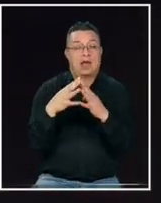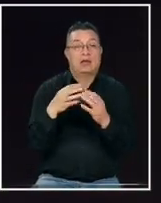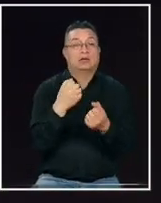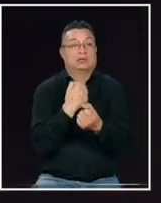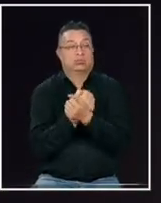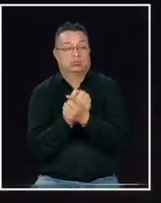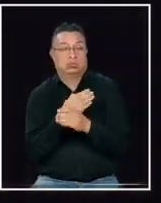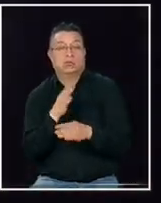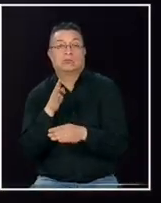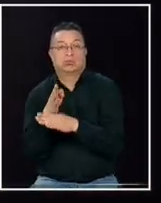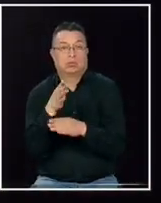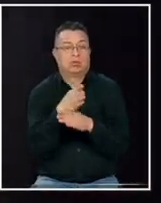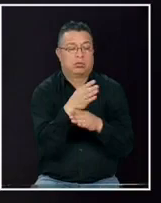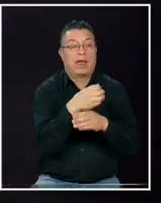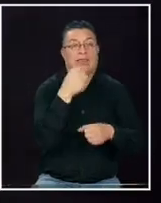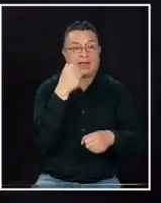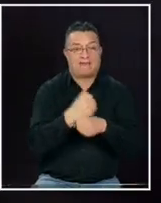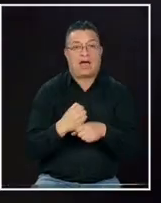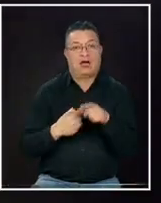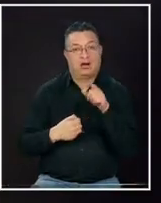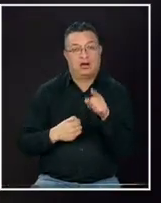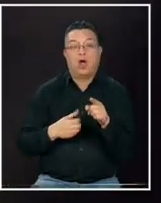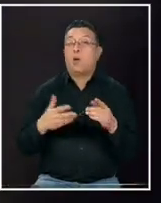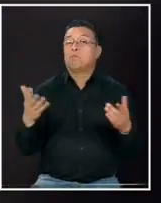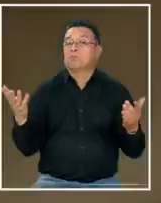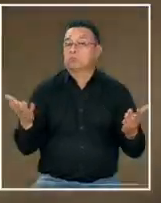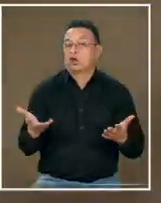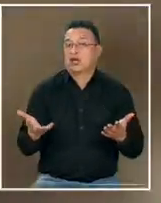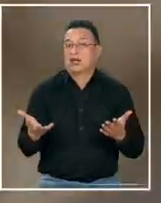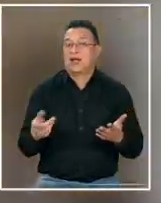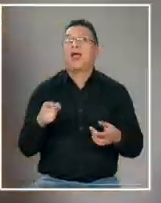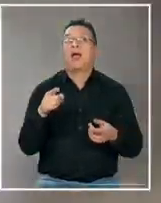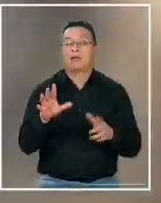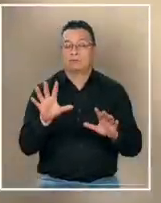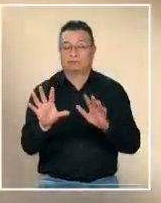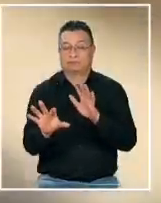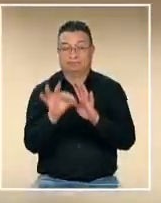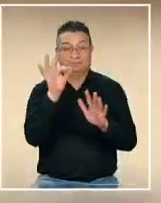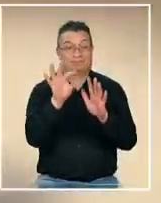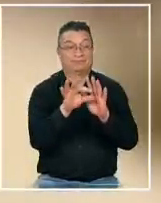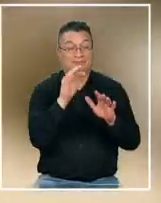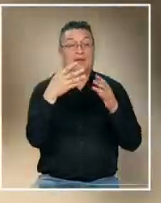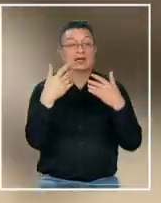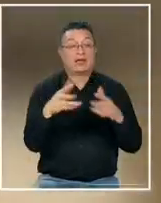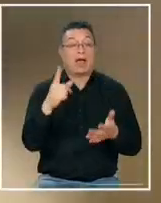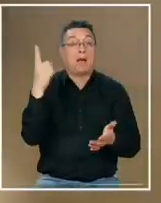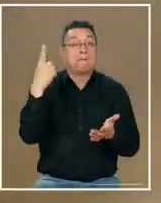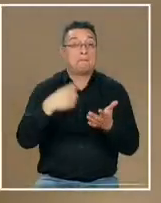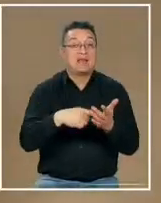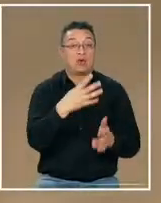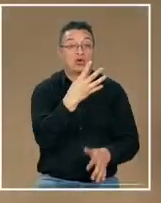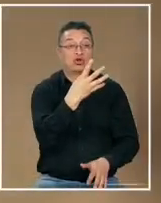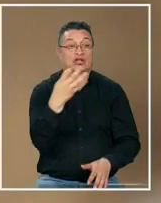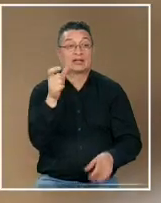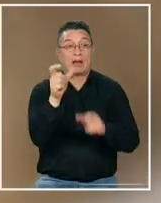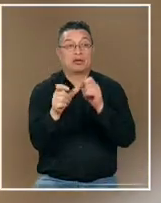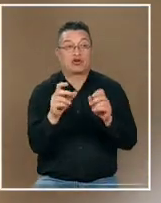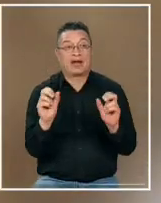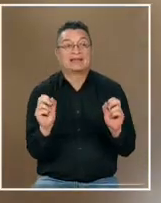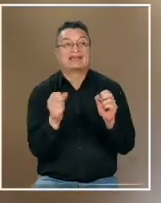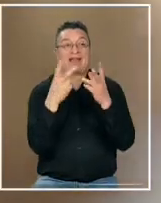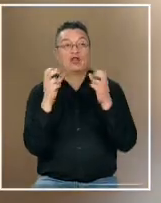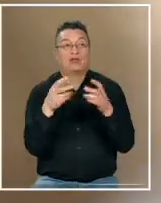desplegados y trabajando en esa zona ¿y por qué? porque por lo menos se han rescatado 1.400 personas que estuvieron ahí